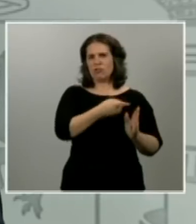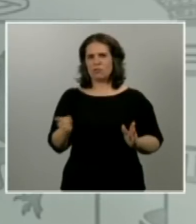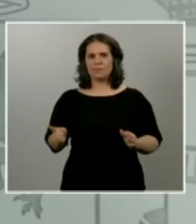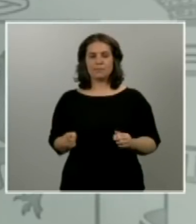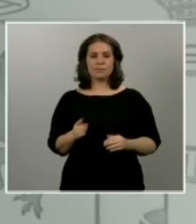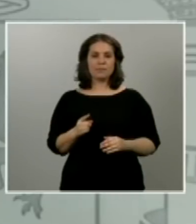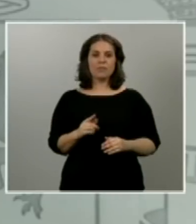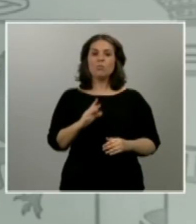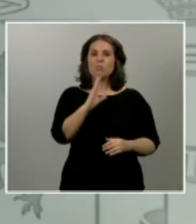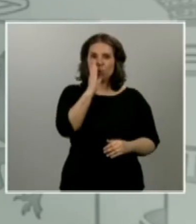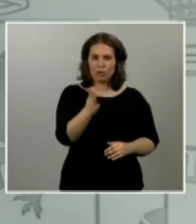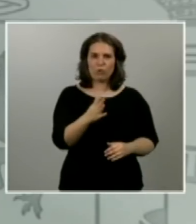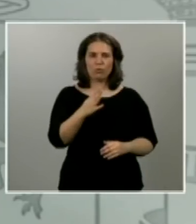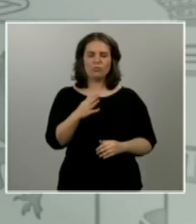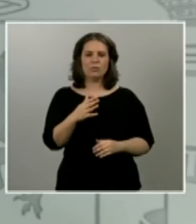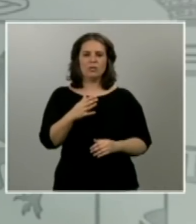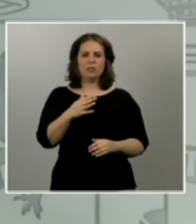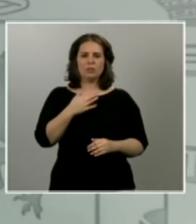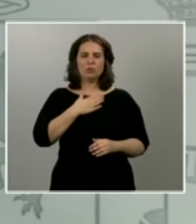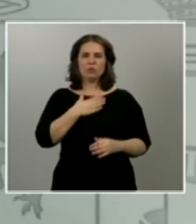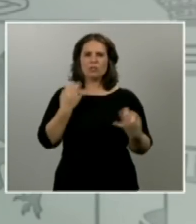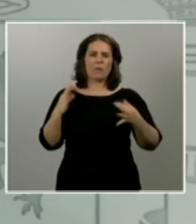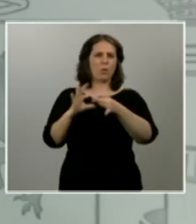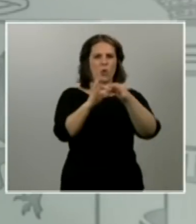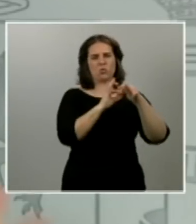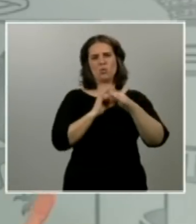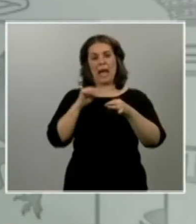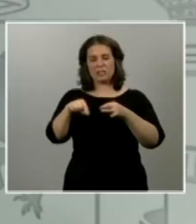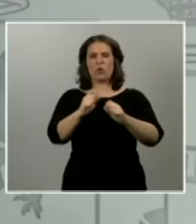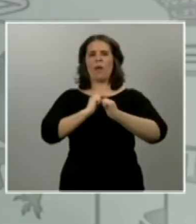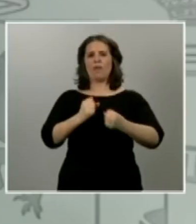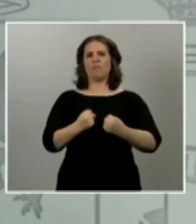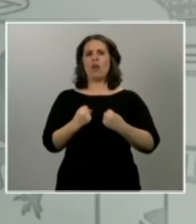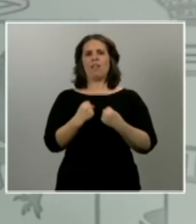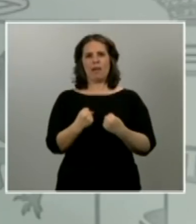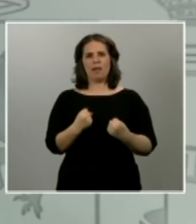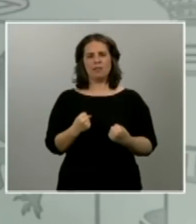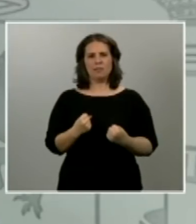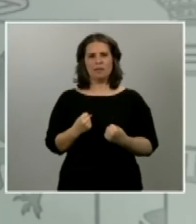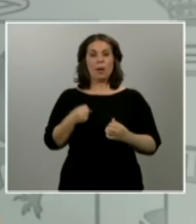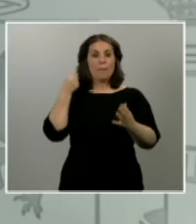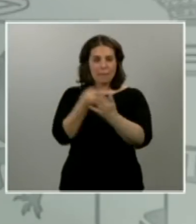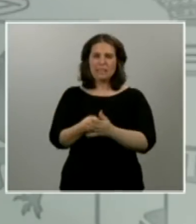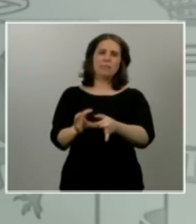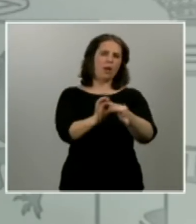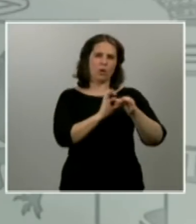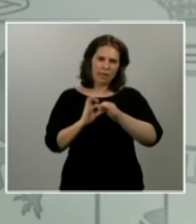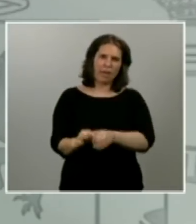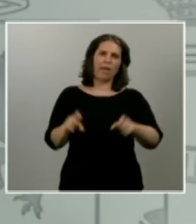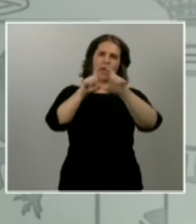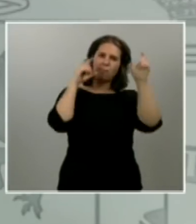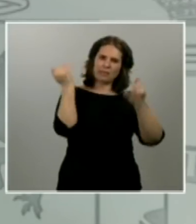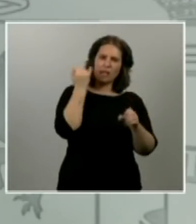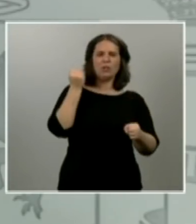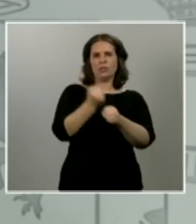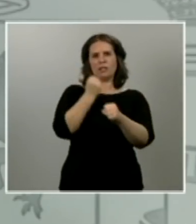fuerza vendrá de la unión y será preciso concitar la máxima unidad entre los empresarios y los trabajadores, propiciando e